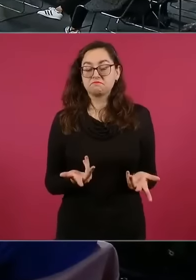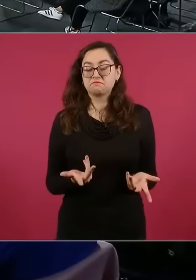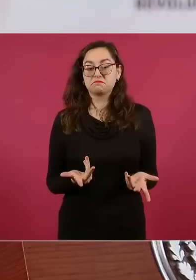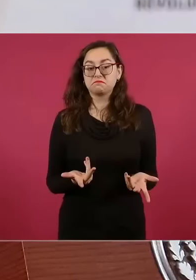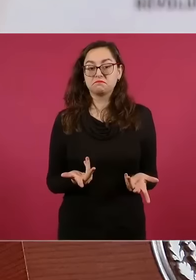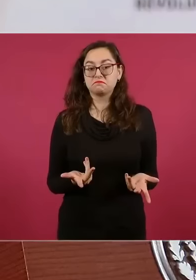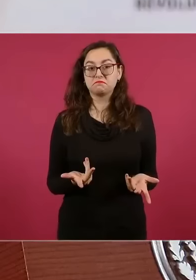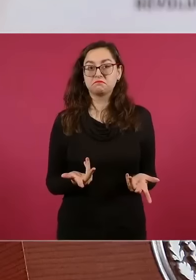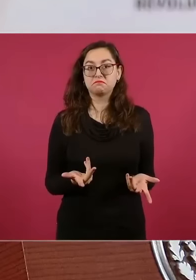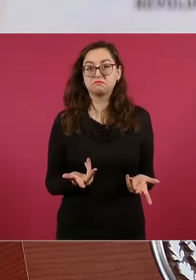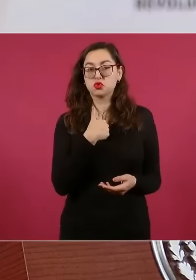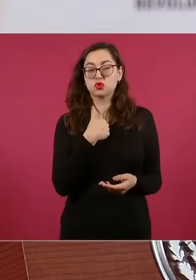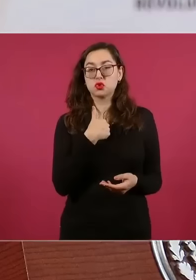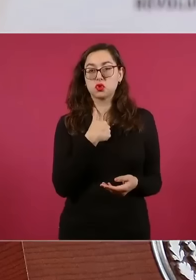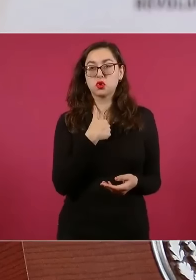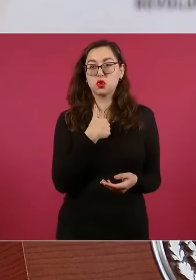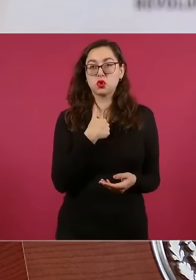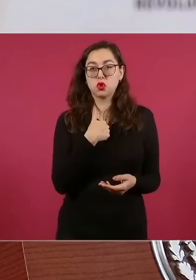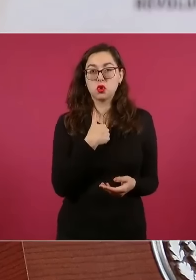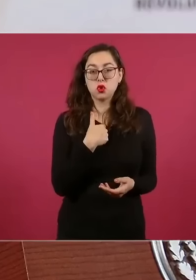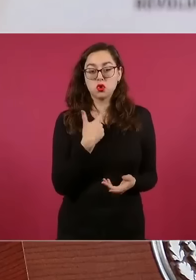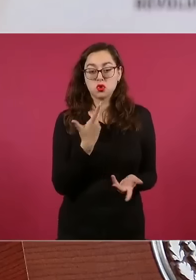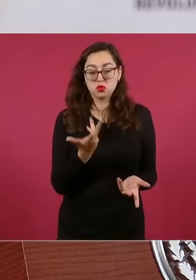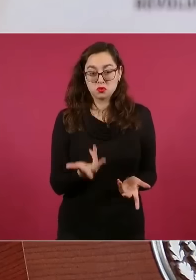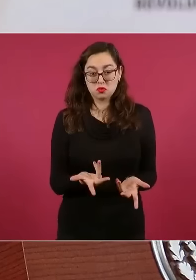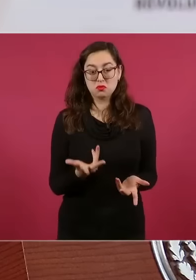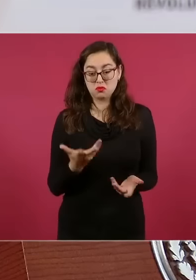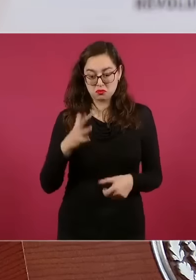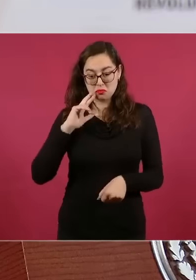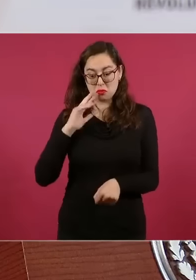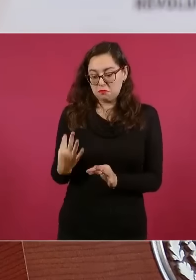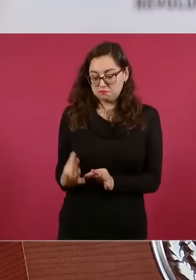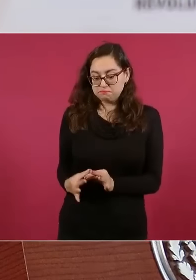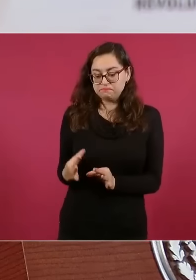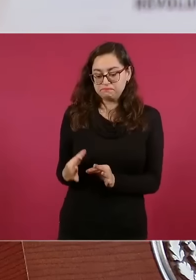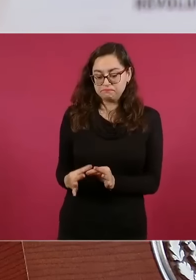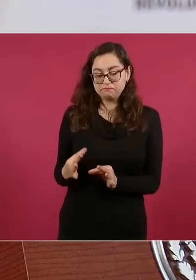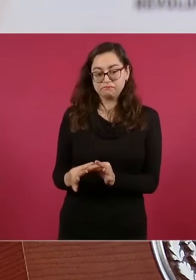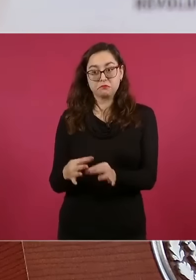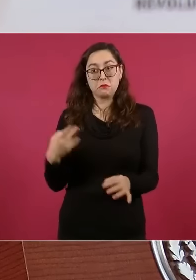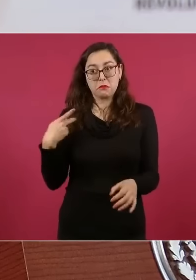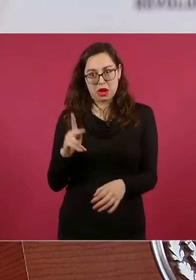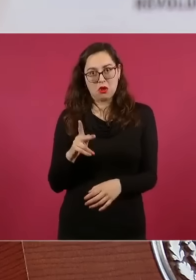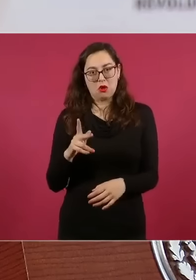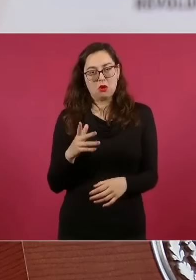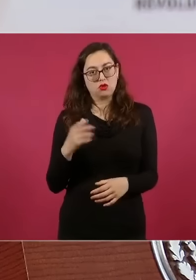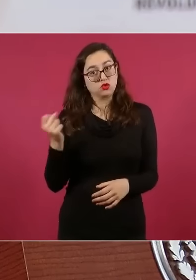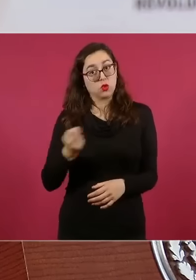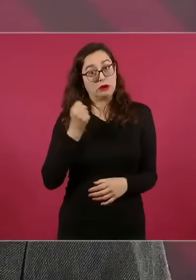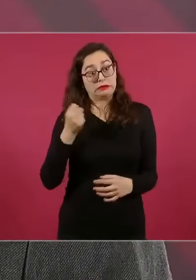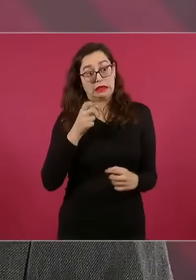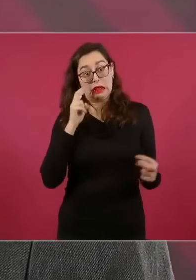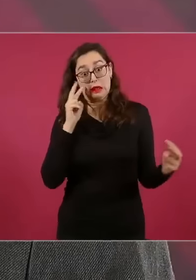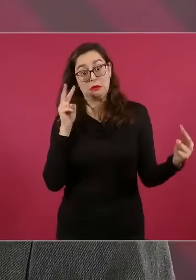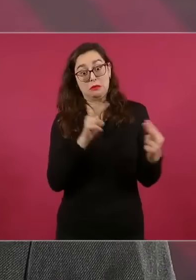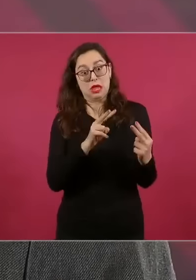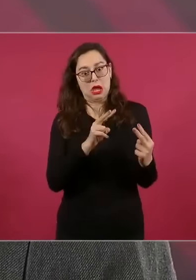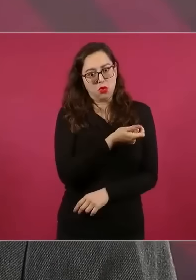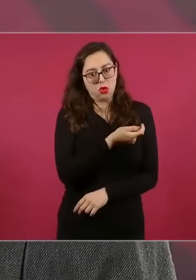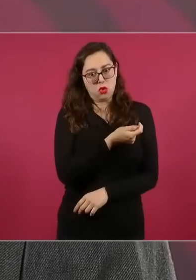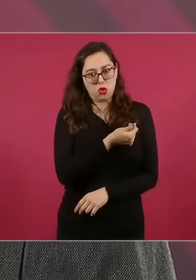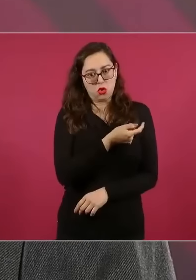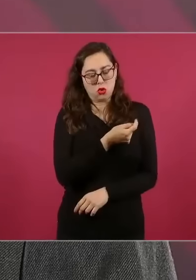este sin dejar de cumplir con mi responsabilidad verlos poco veo más